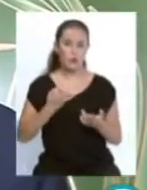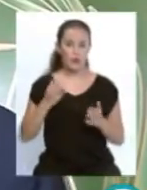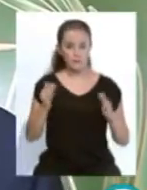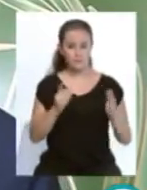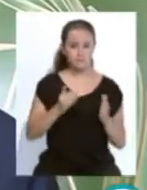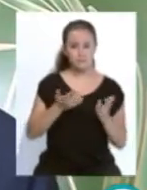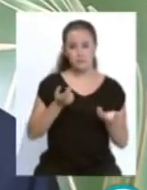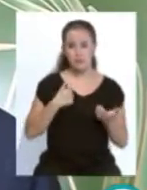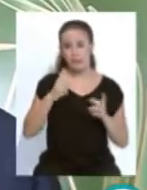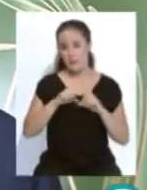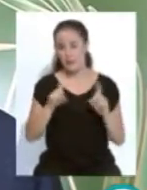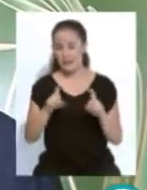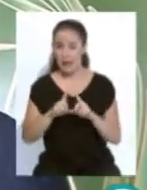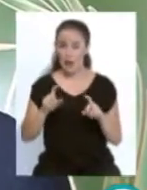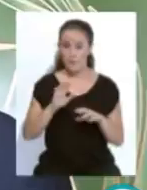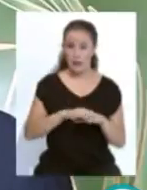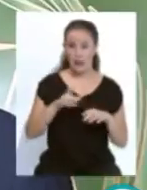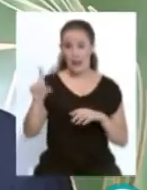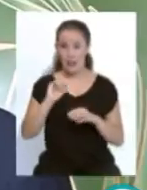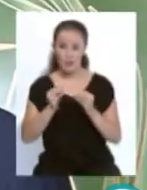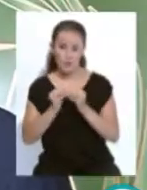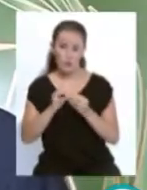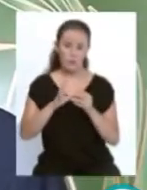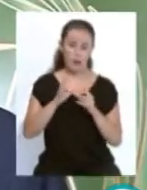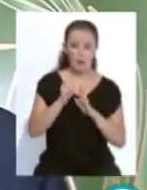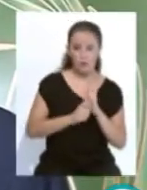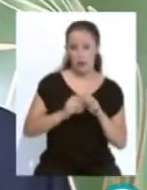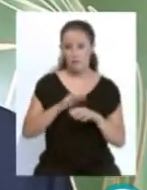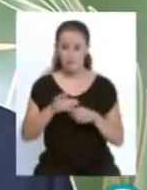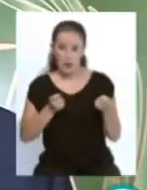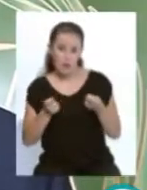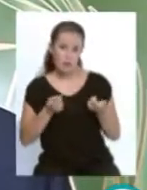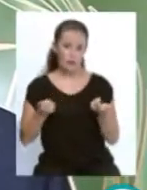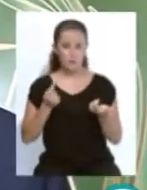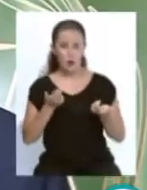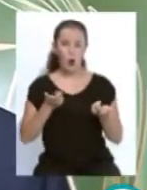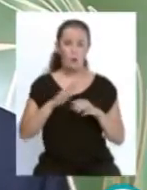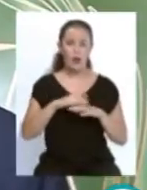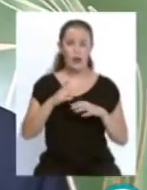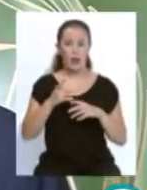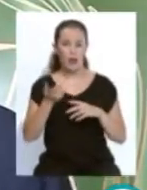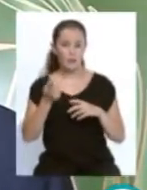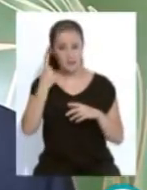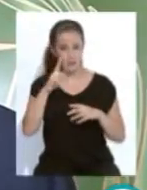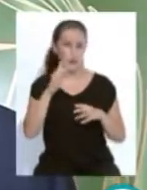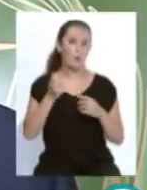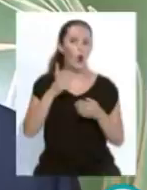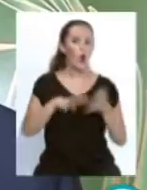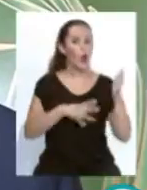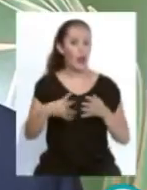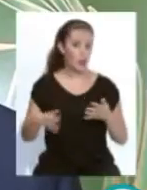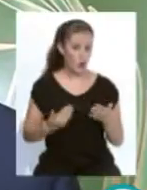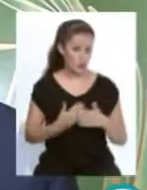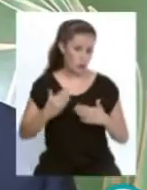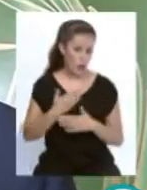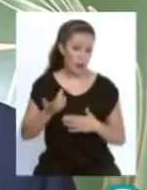legis en que han tenido las empresas para elegir un medio, un método, negociar un método para establecer el registro de jornada, no